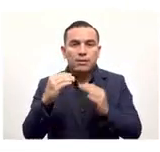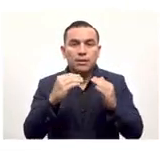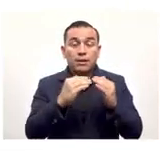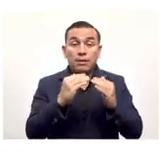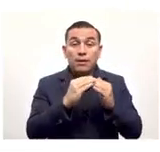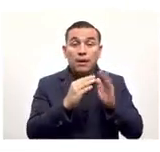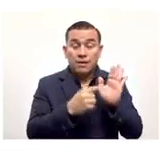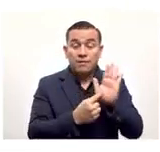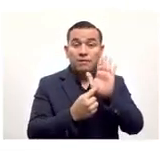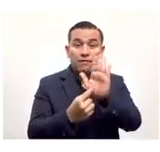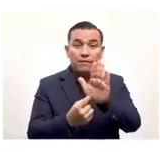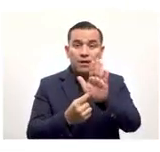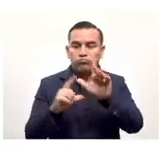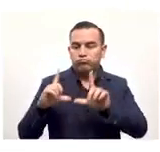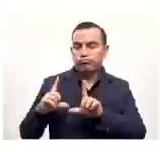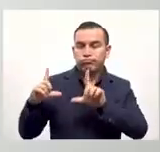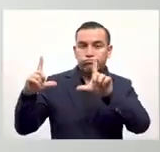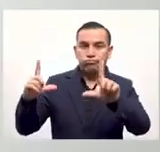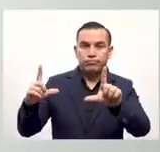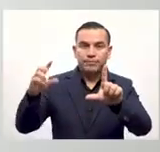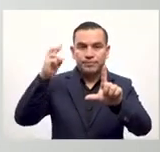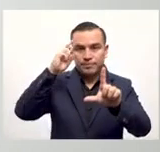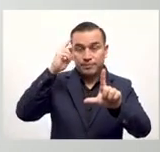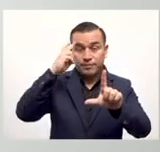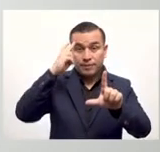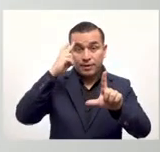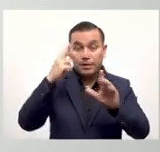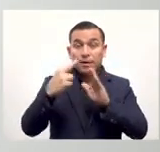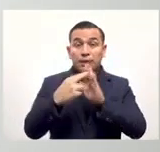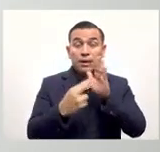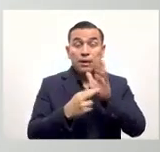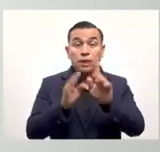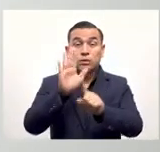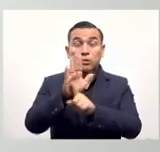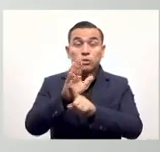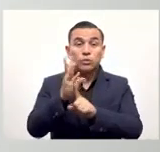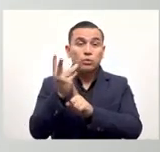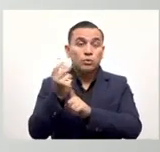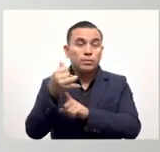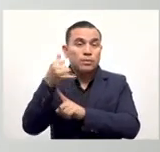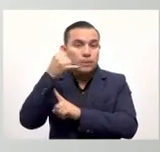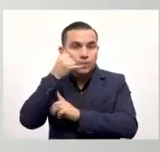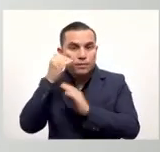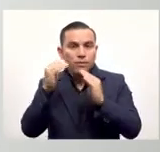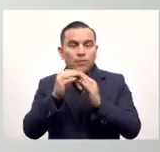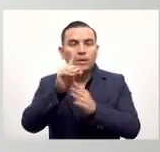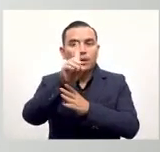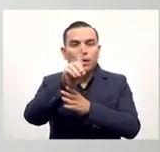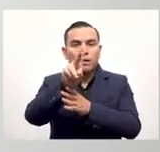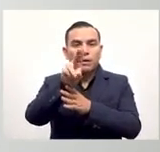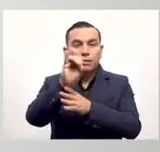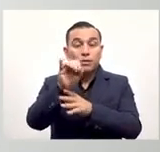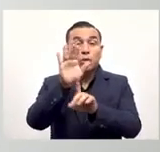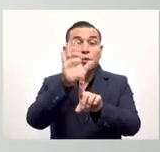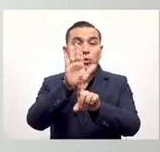y es como la están viendo en la pantalla se registran como dije hace un rato con el número de teléfono y el DUI